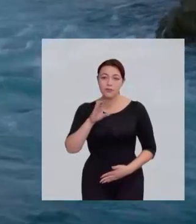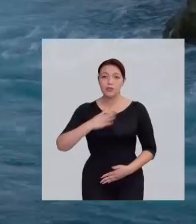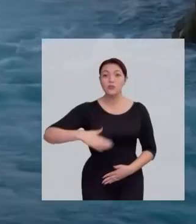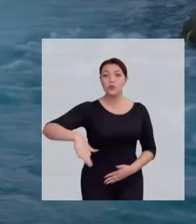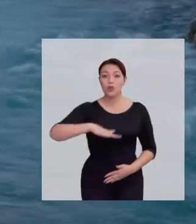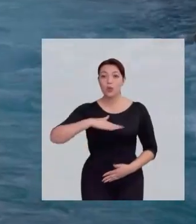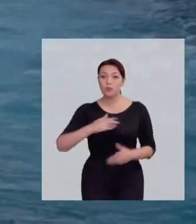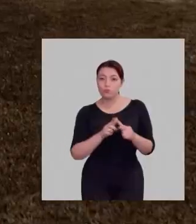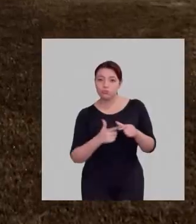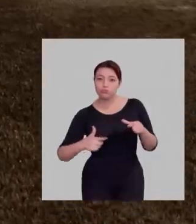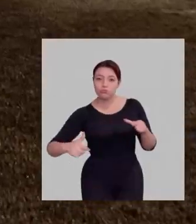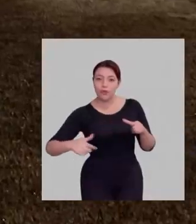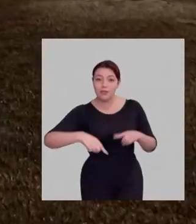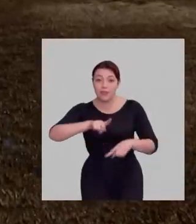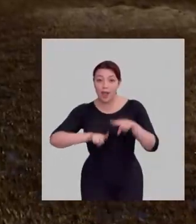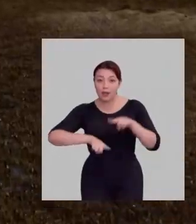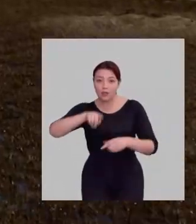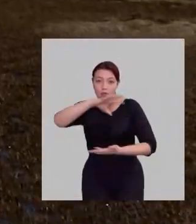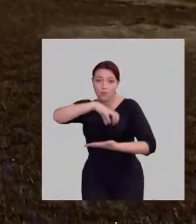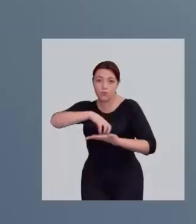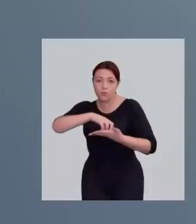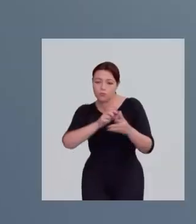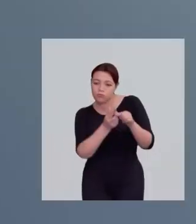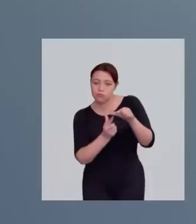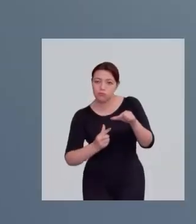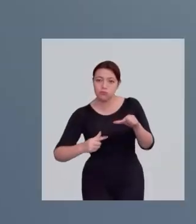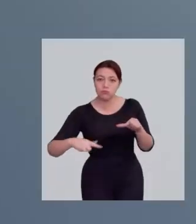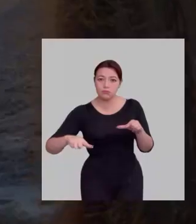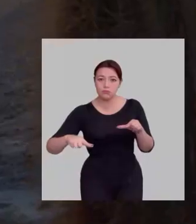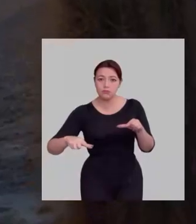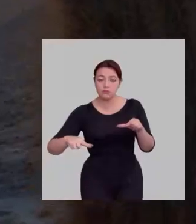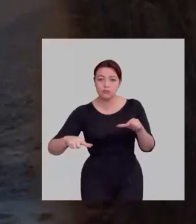¿Somos los ríos que atraviesan el territorio como arteria?